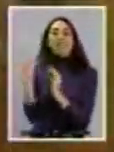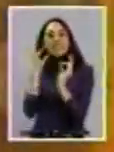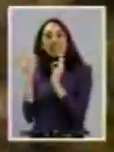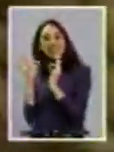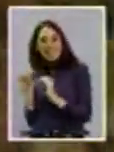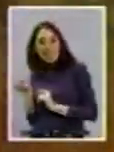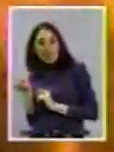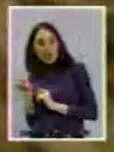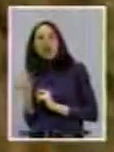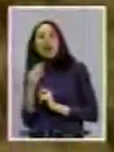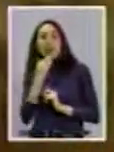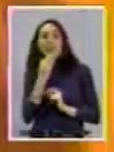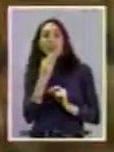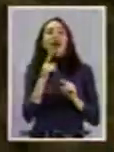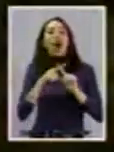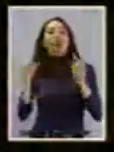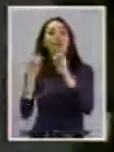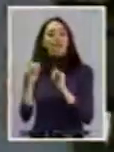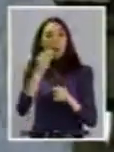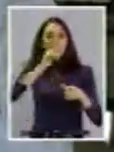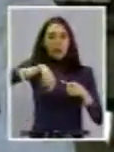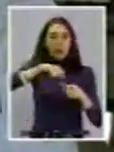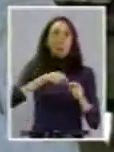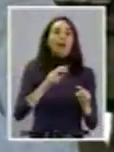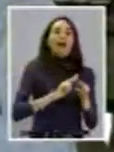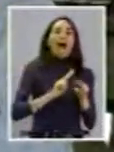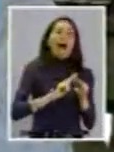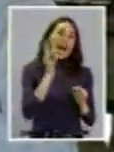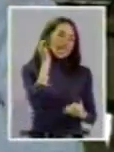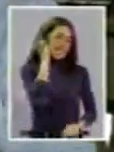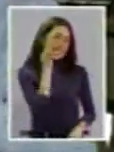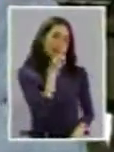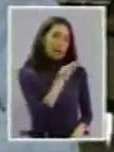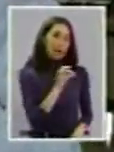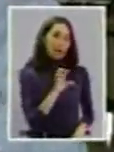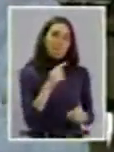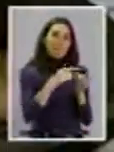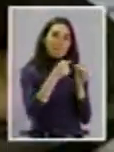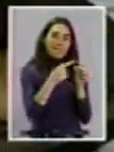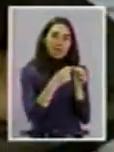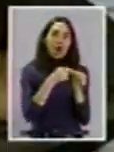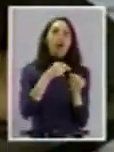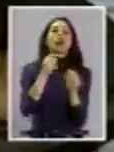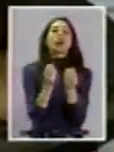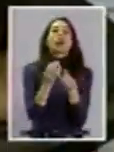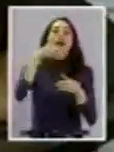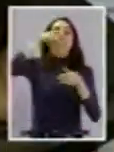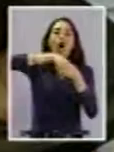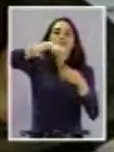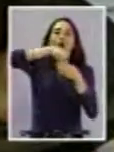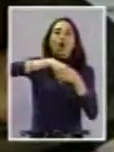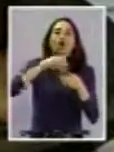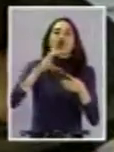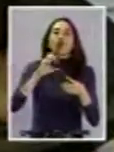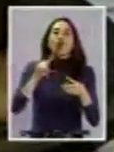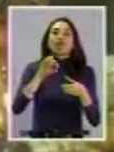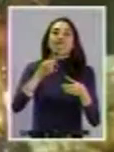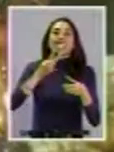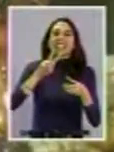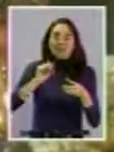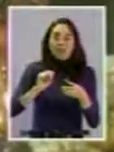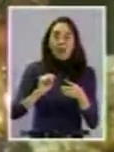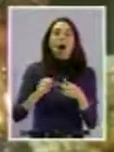Rosario también tiene una variedad de comidas. Hacemos, por ejemplo, el piñón en conserva. También hacemos